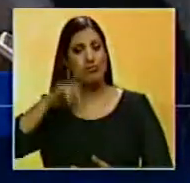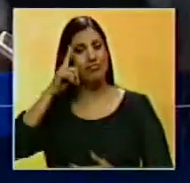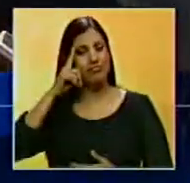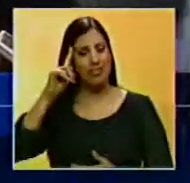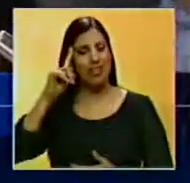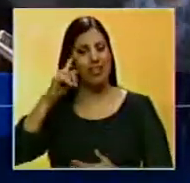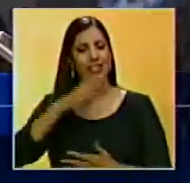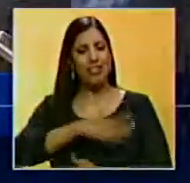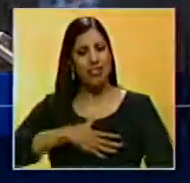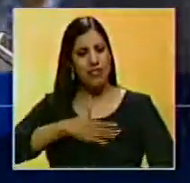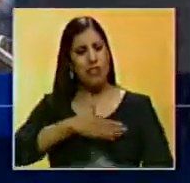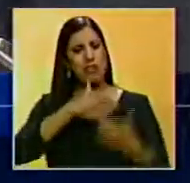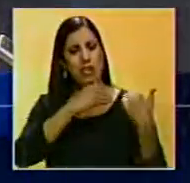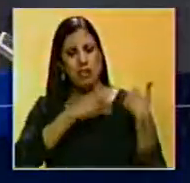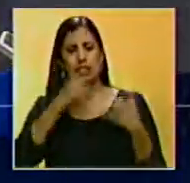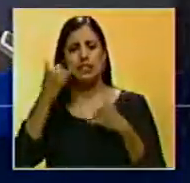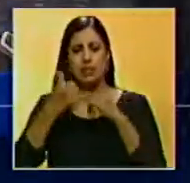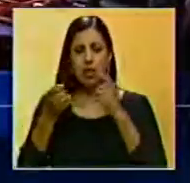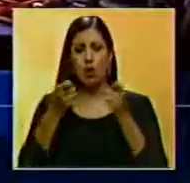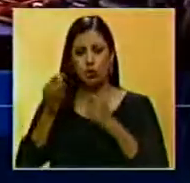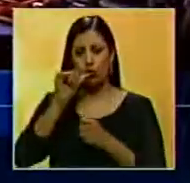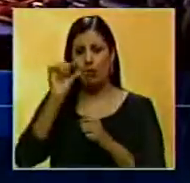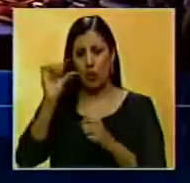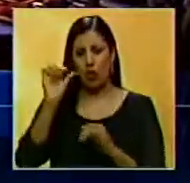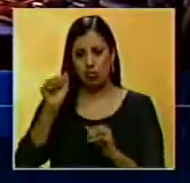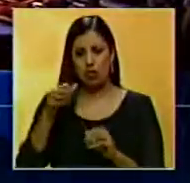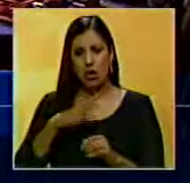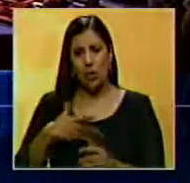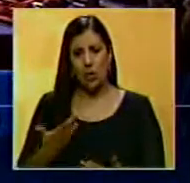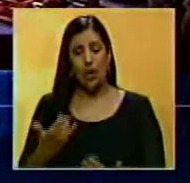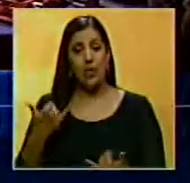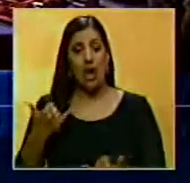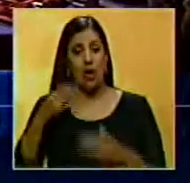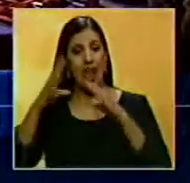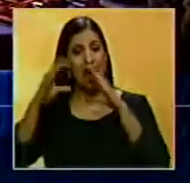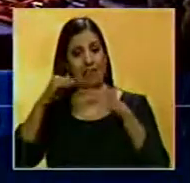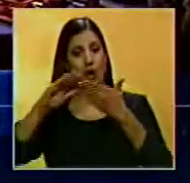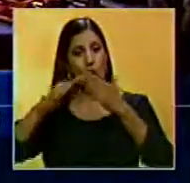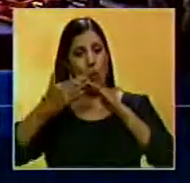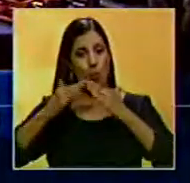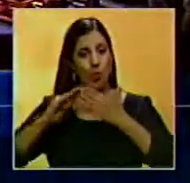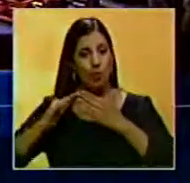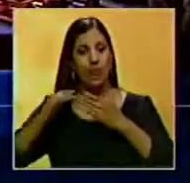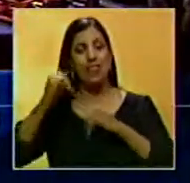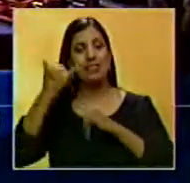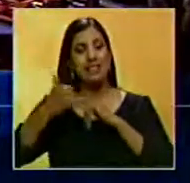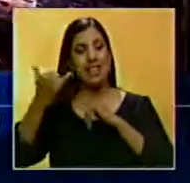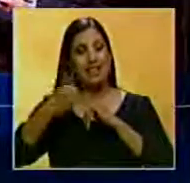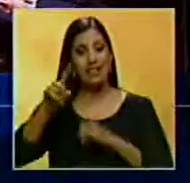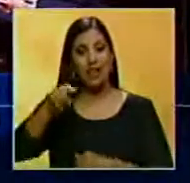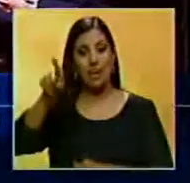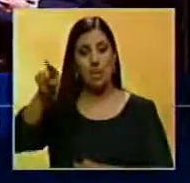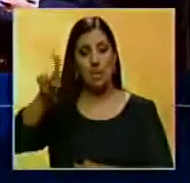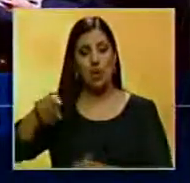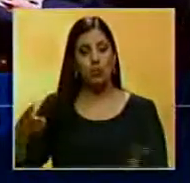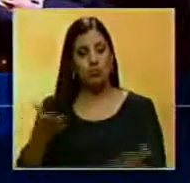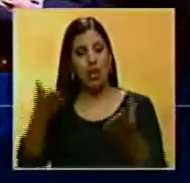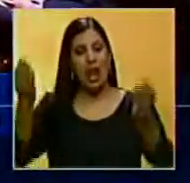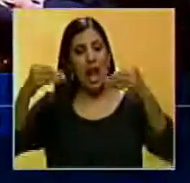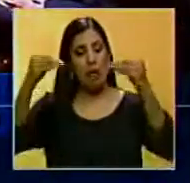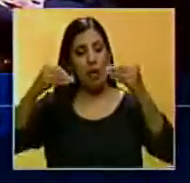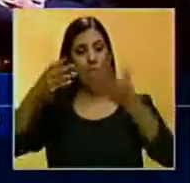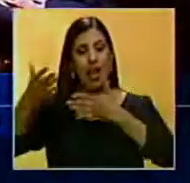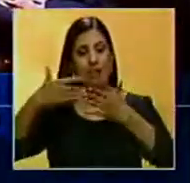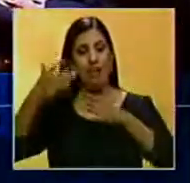mucho en el disfruto responsable de la cerveza. A través de un diálogo con las comunidades, Cervecería Polar promueve acuerdos de